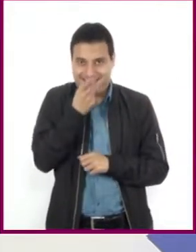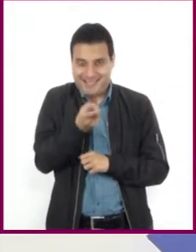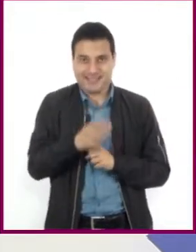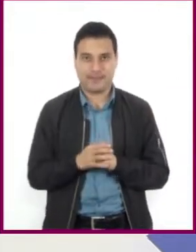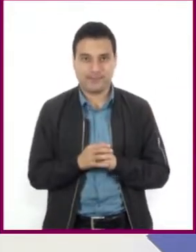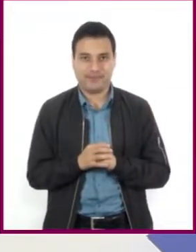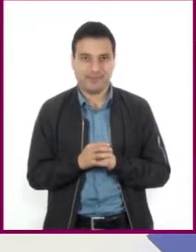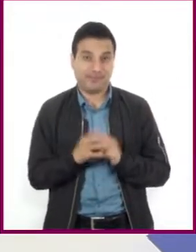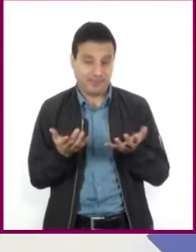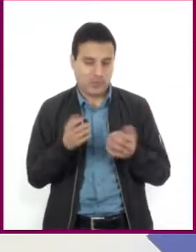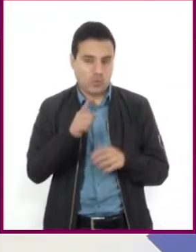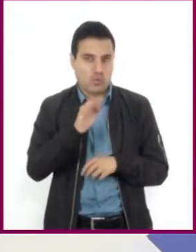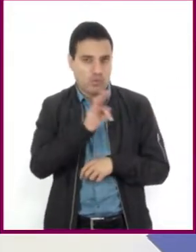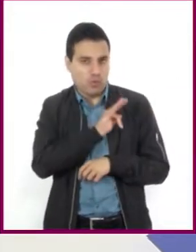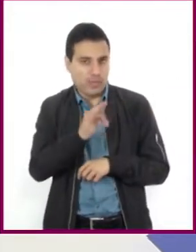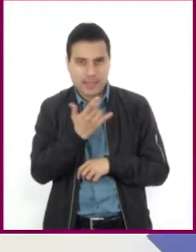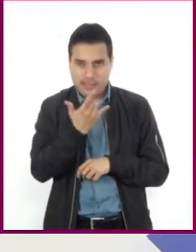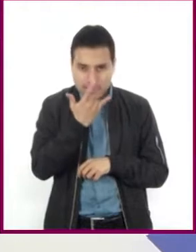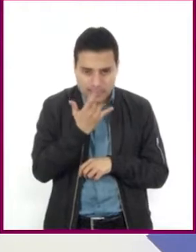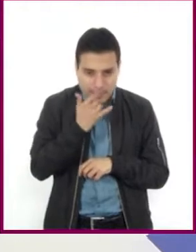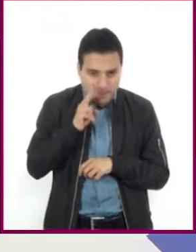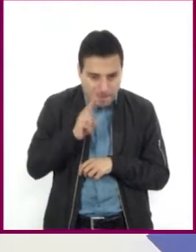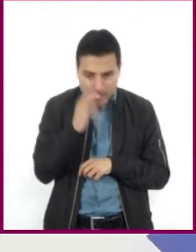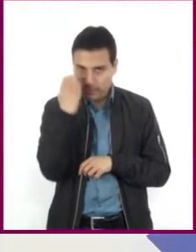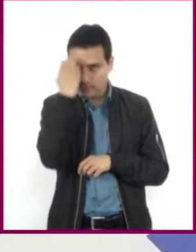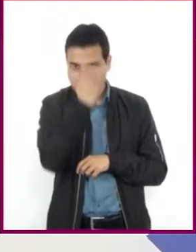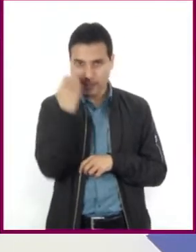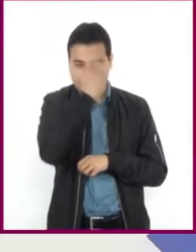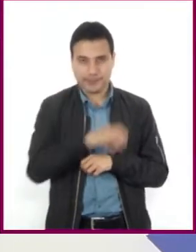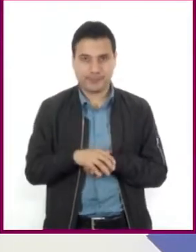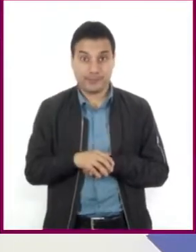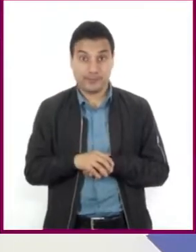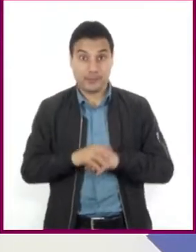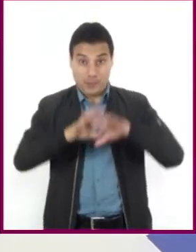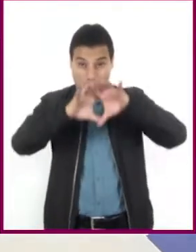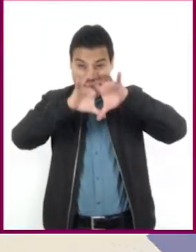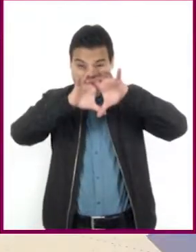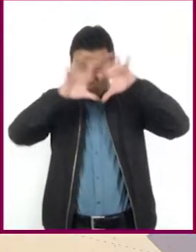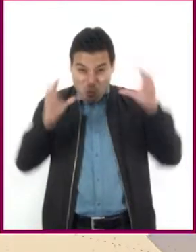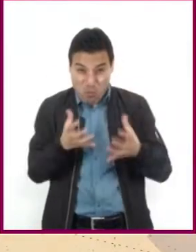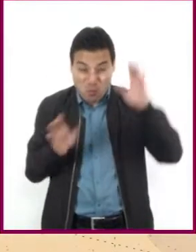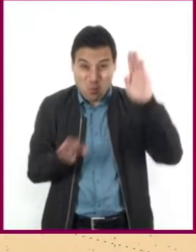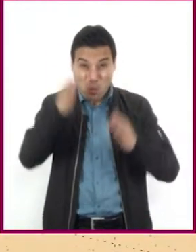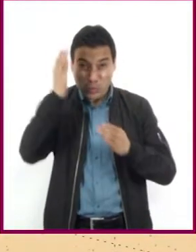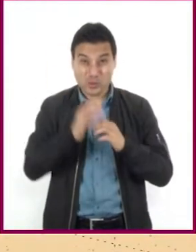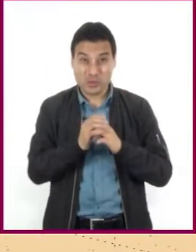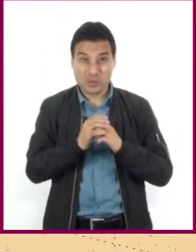lo podamos observar y estudiar a detalle. ¿Todo el planeta en una hojita? ¡Cómo cabe!